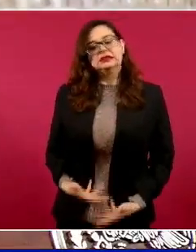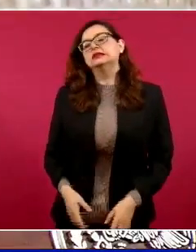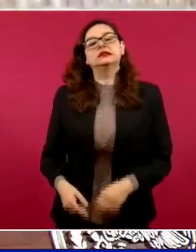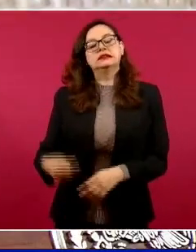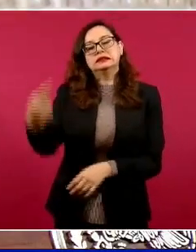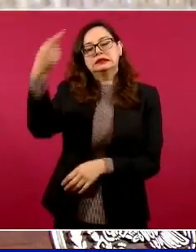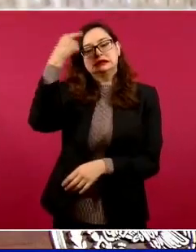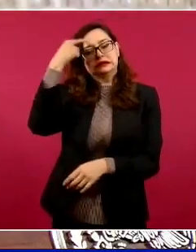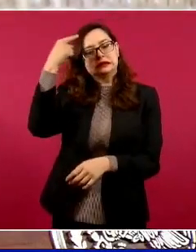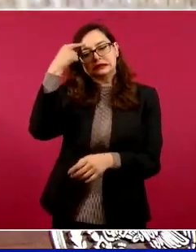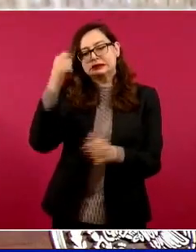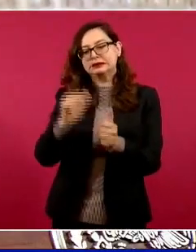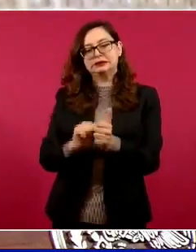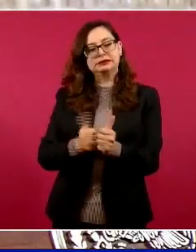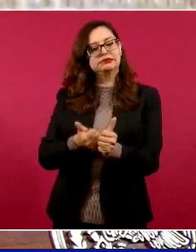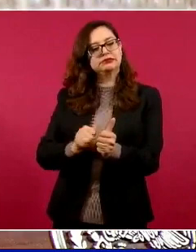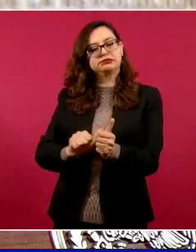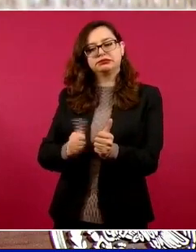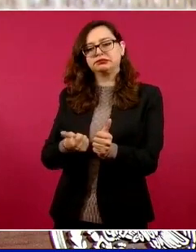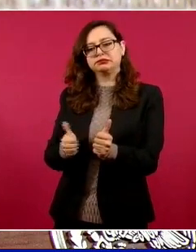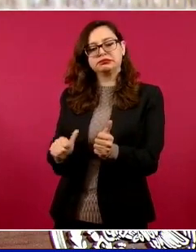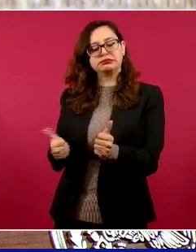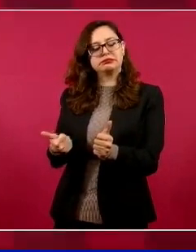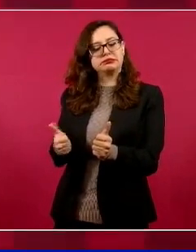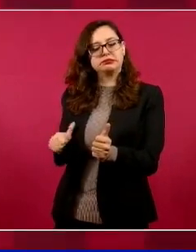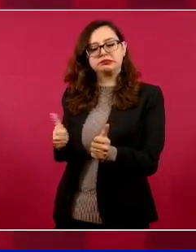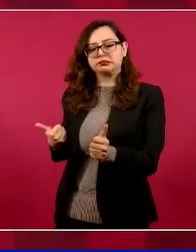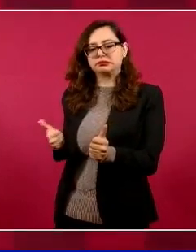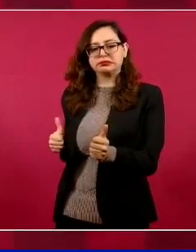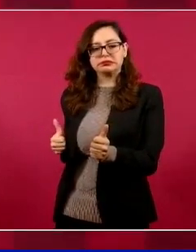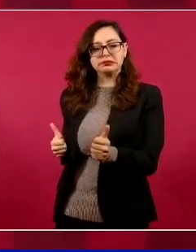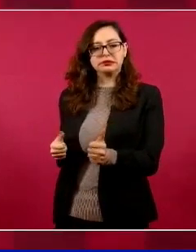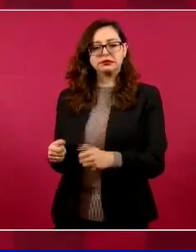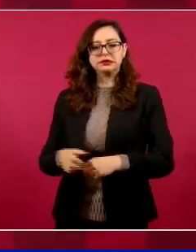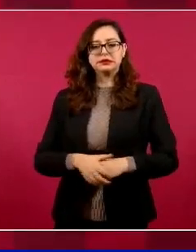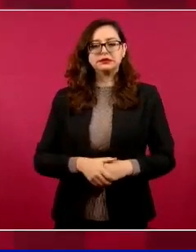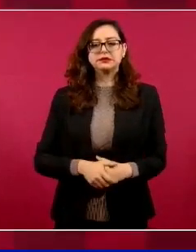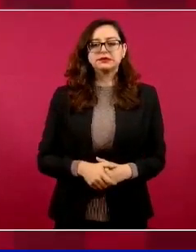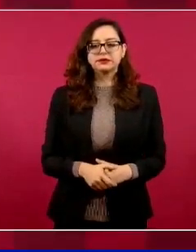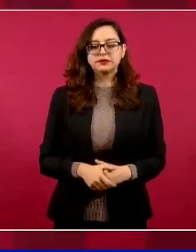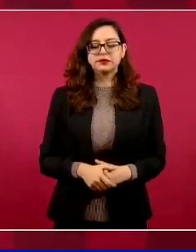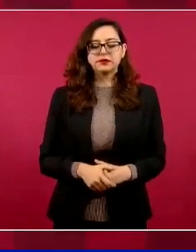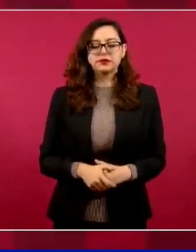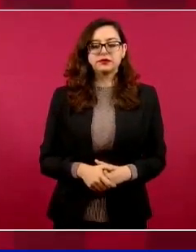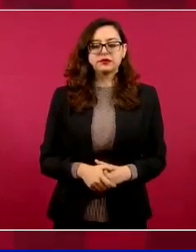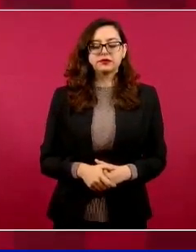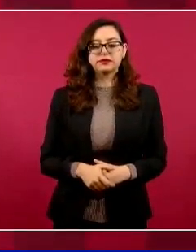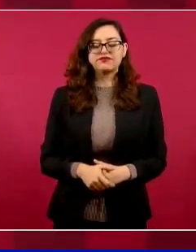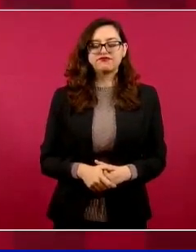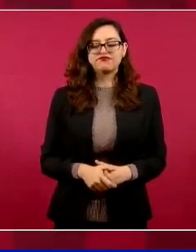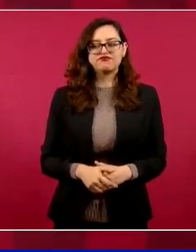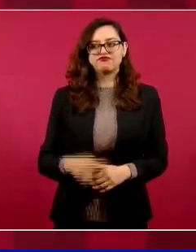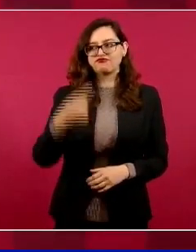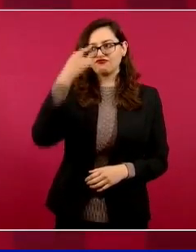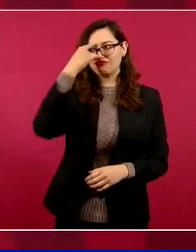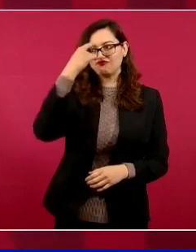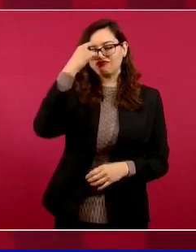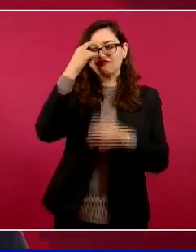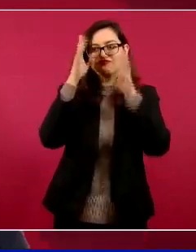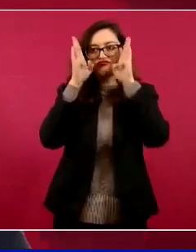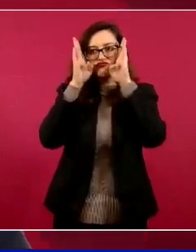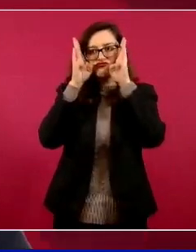de ese pensamiento